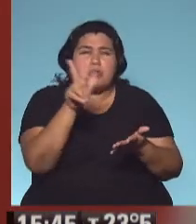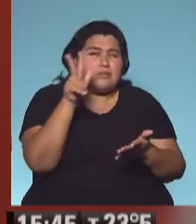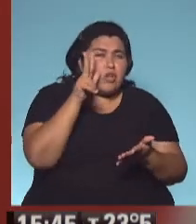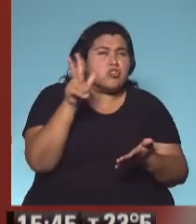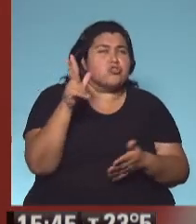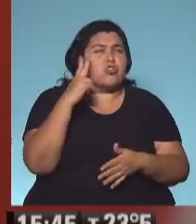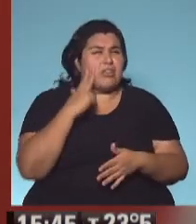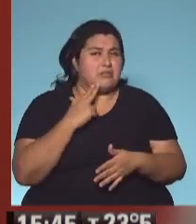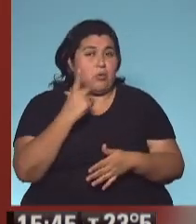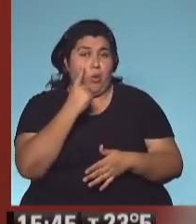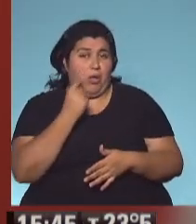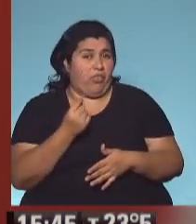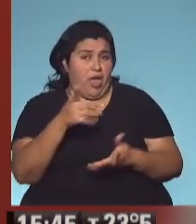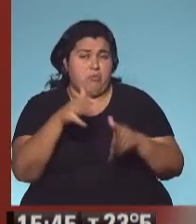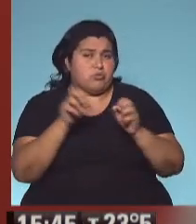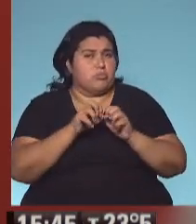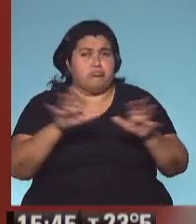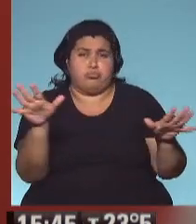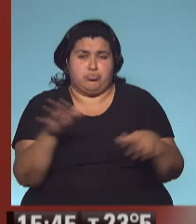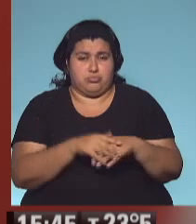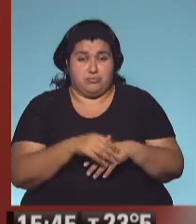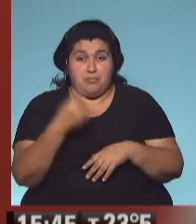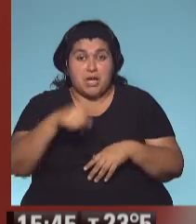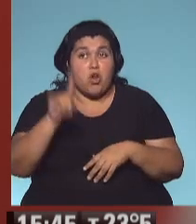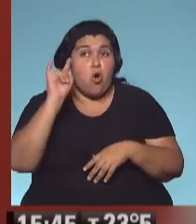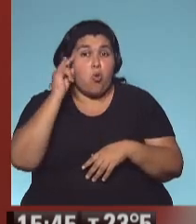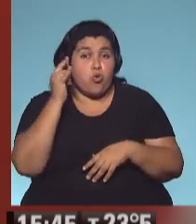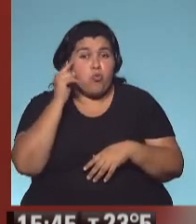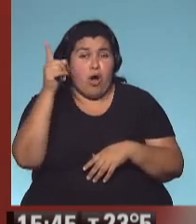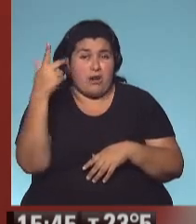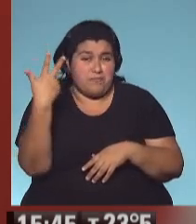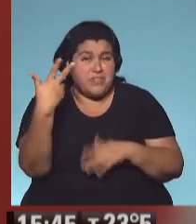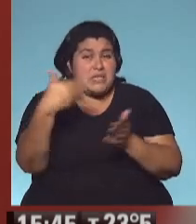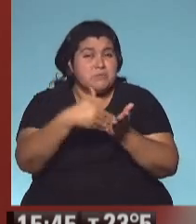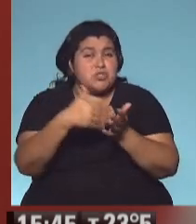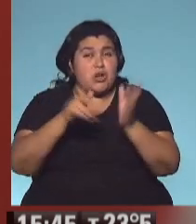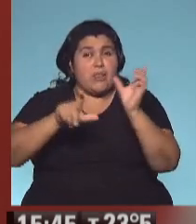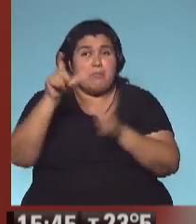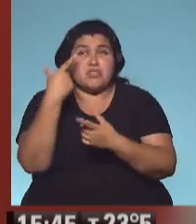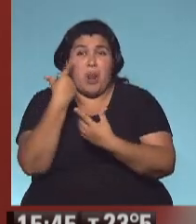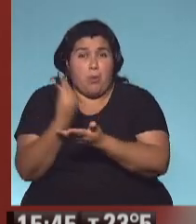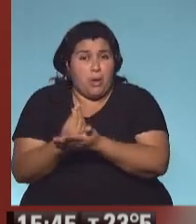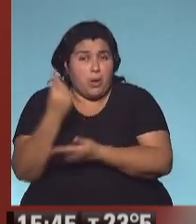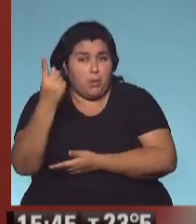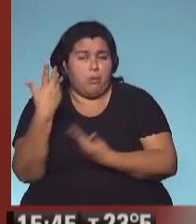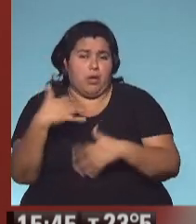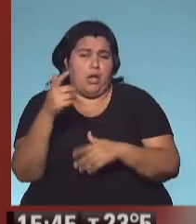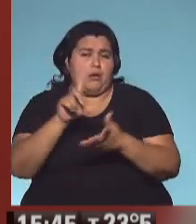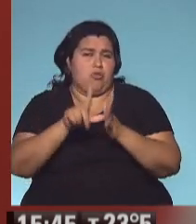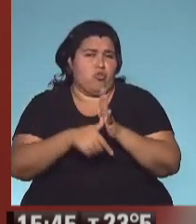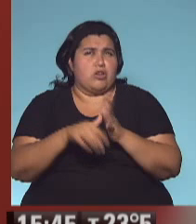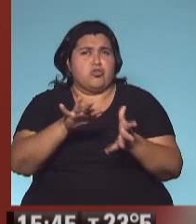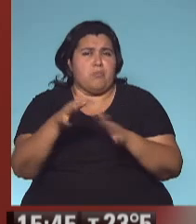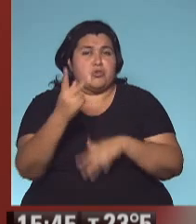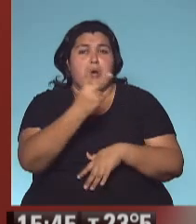39 días. Pero uno podría decir, Uruguay, que tiene 3 millones y medio de personas. Bueno, Uruguay tardaría menos de